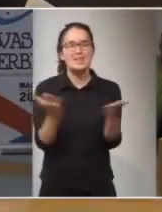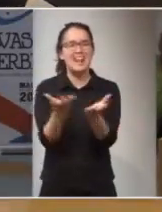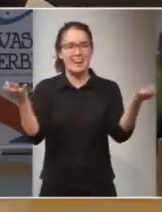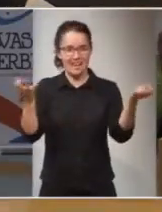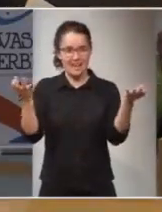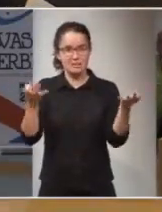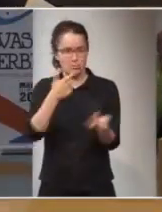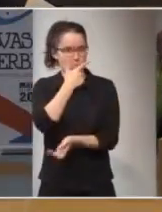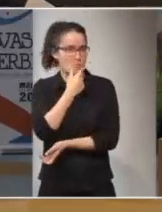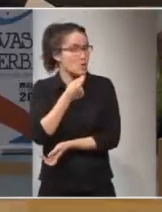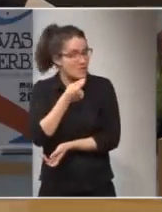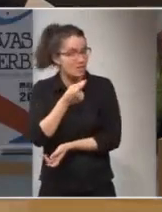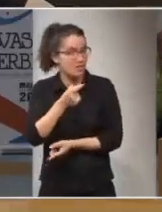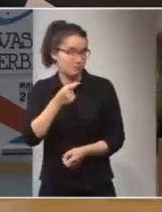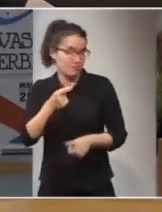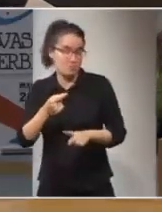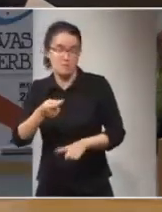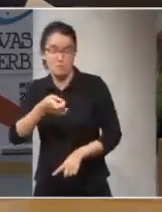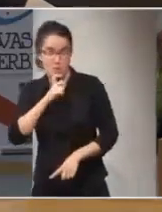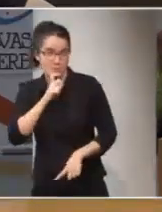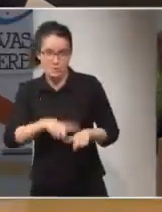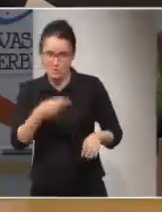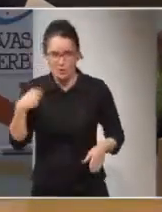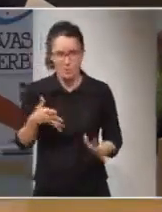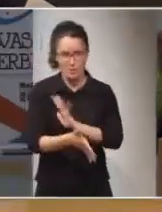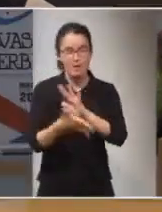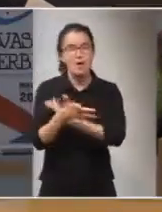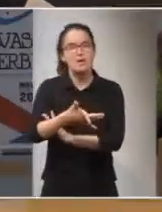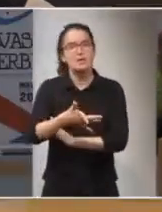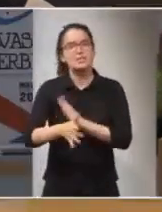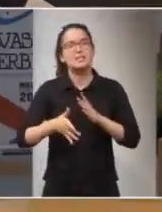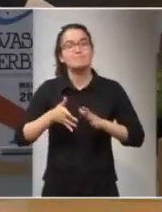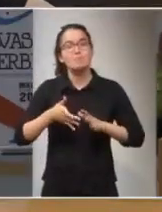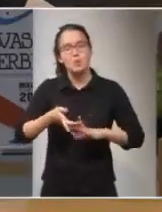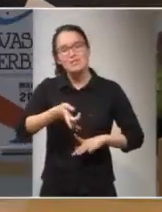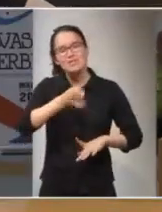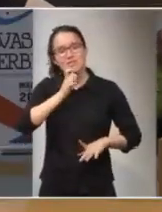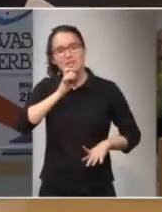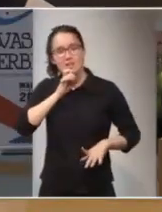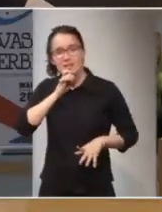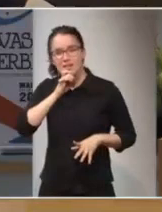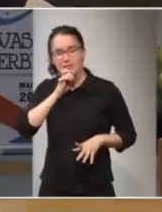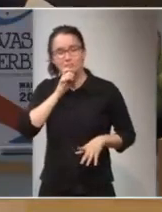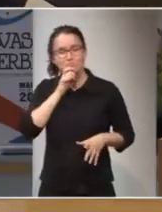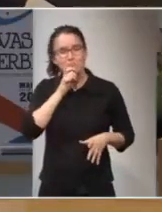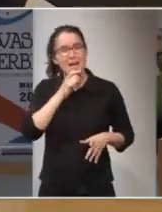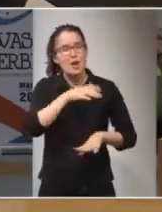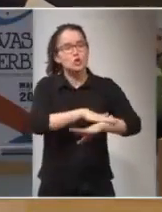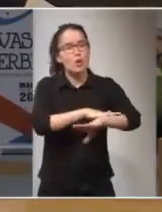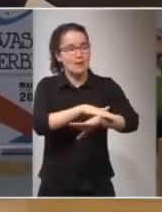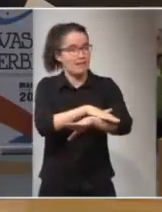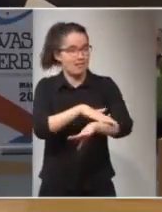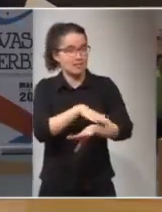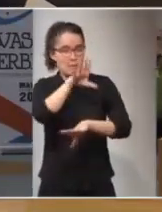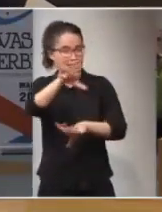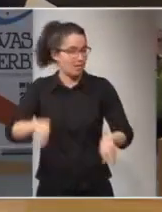Es muy fácil y muy difícil explicar y, sobre todo, muy difícil de aceptar para los gobernantes de casi todos